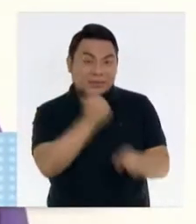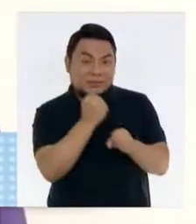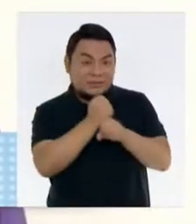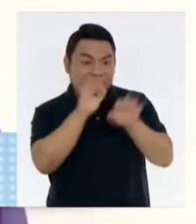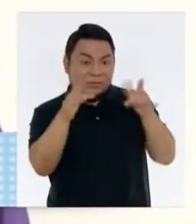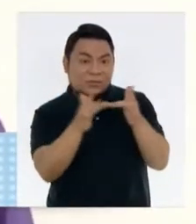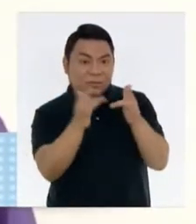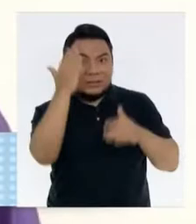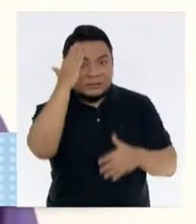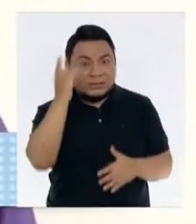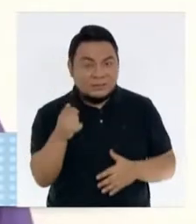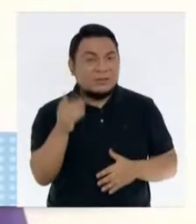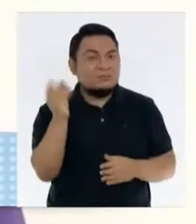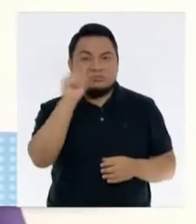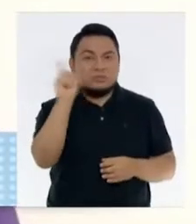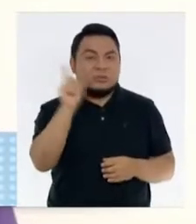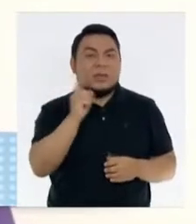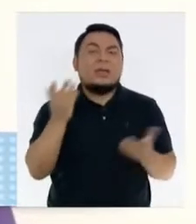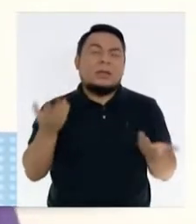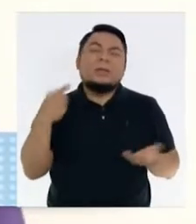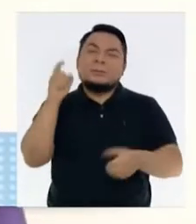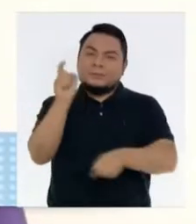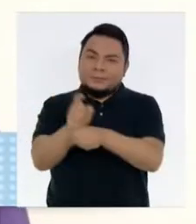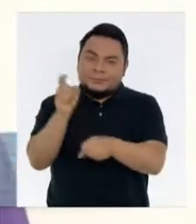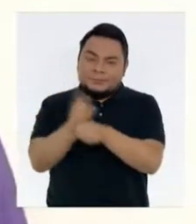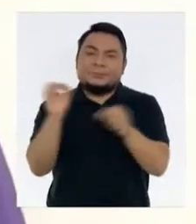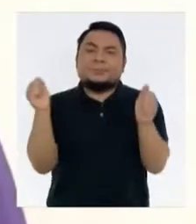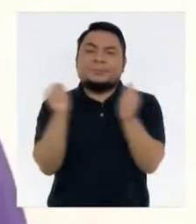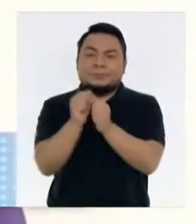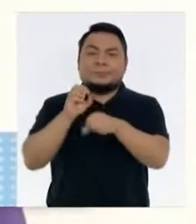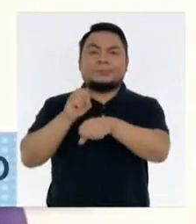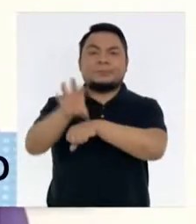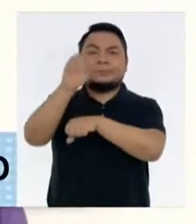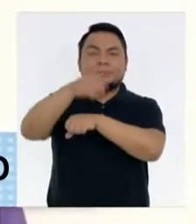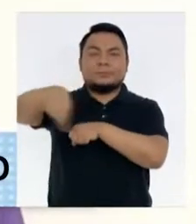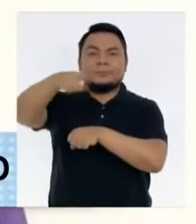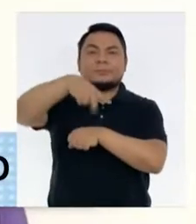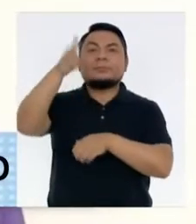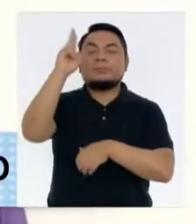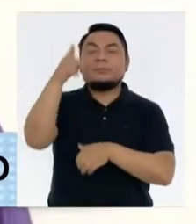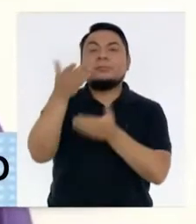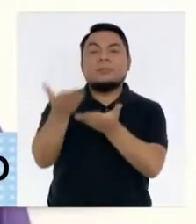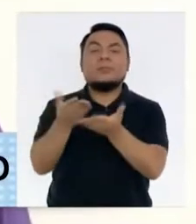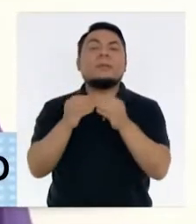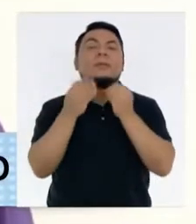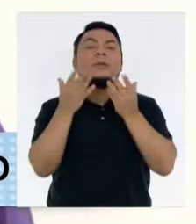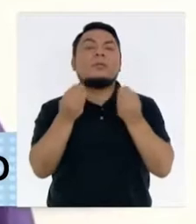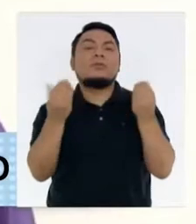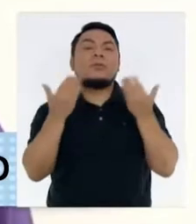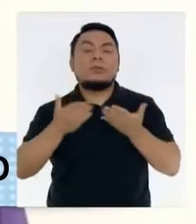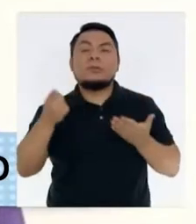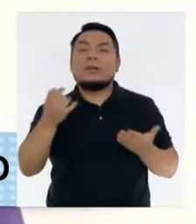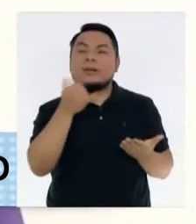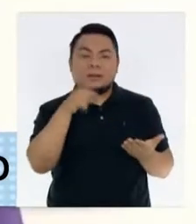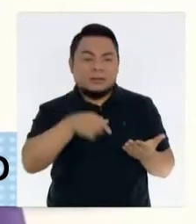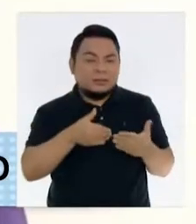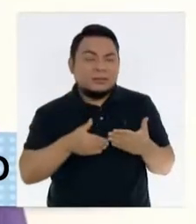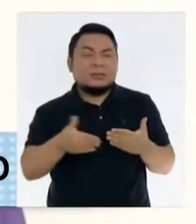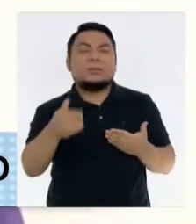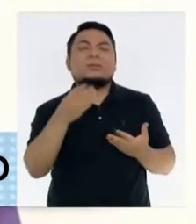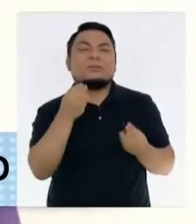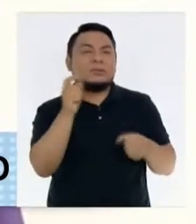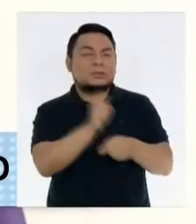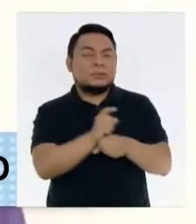toda la parte pedagógica y también toda la parte de acompañamiento y emocional no porque hay muchas cosas que han pasado aquí a la